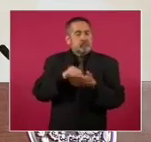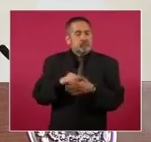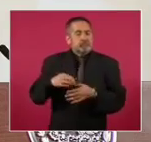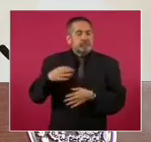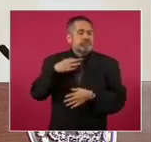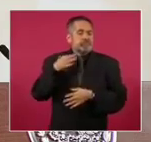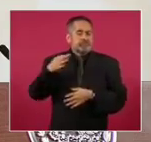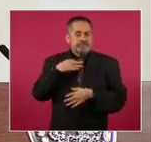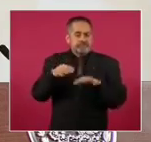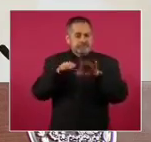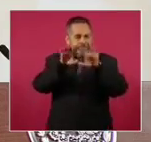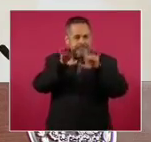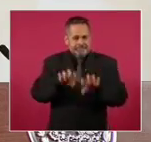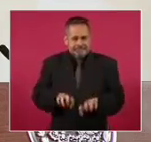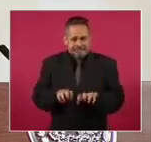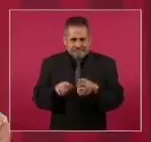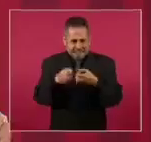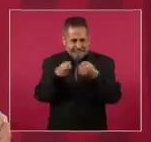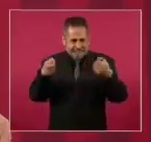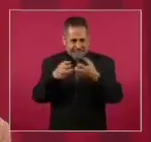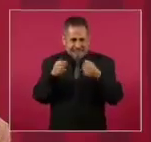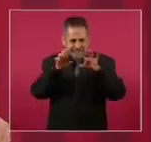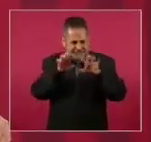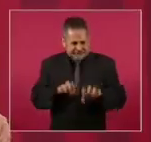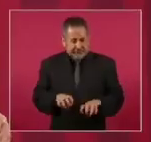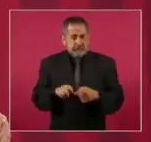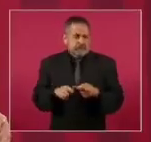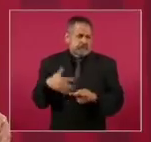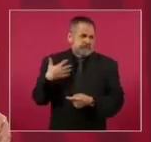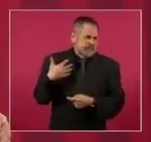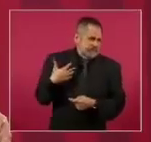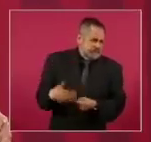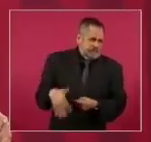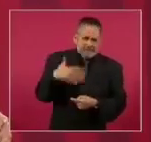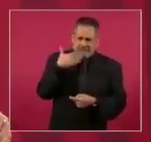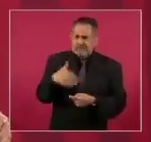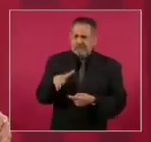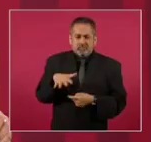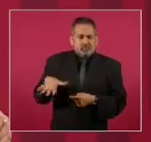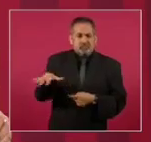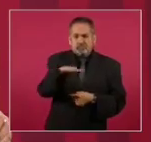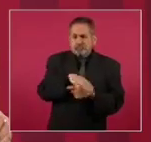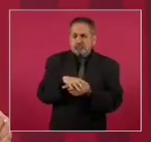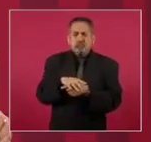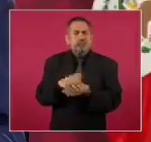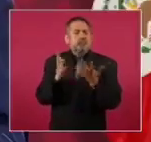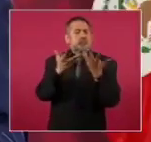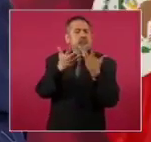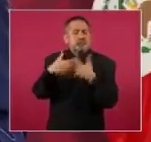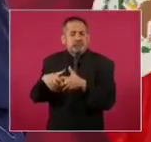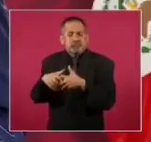es una economía campesina completamente integrada,